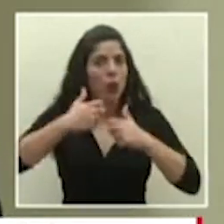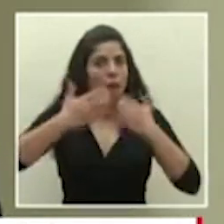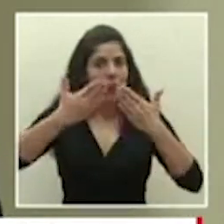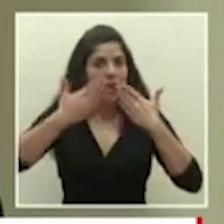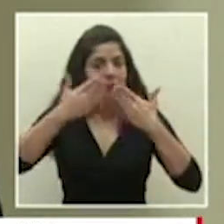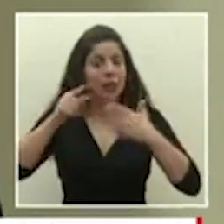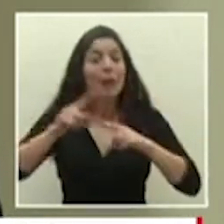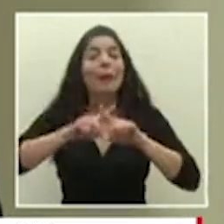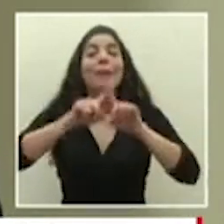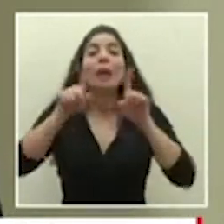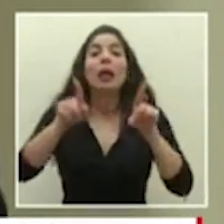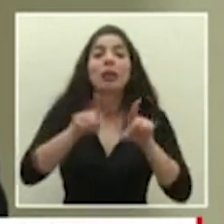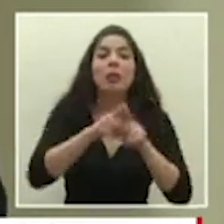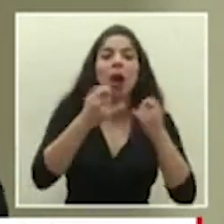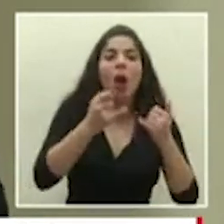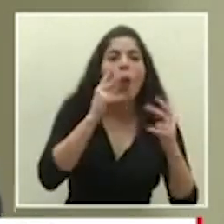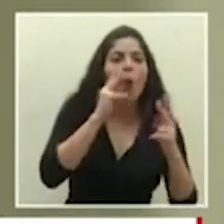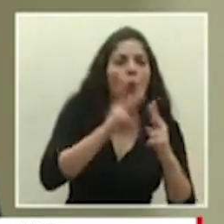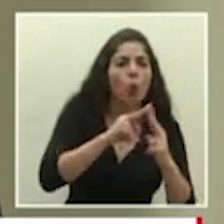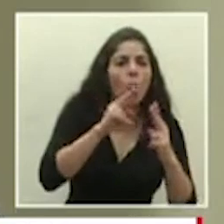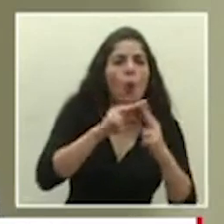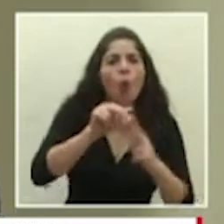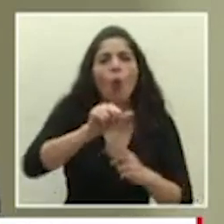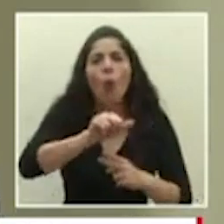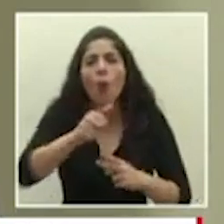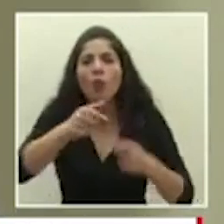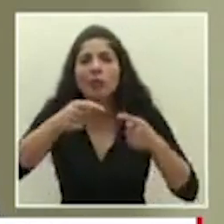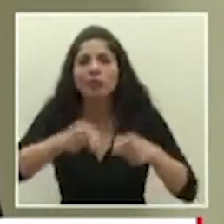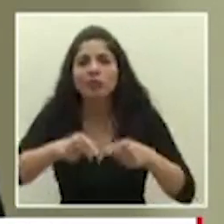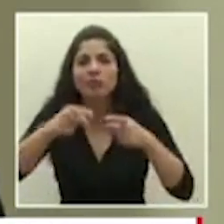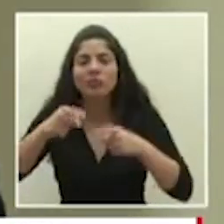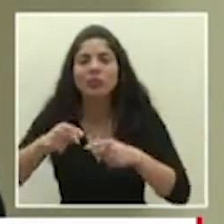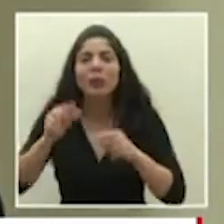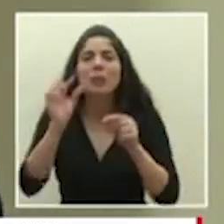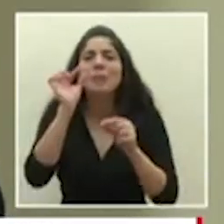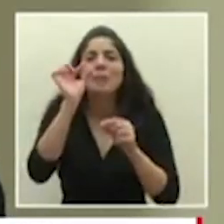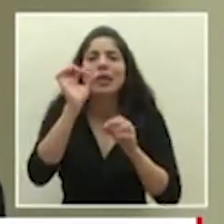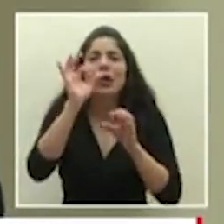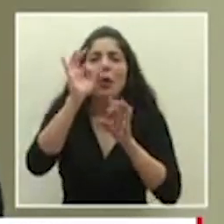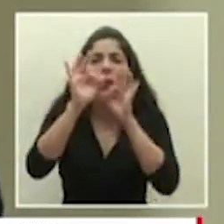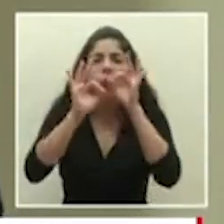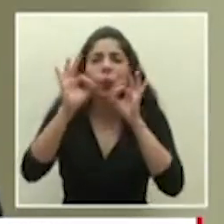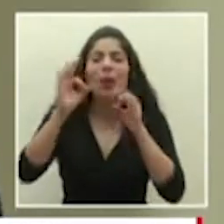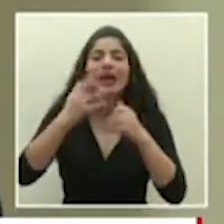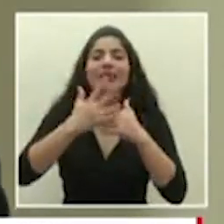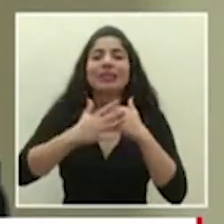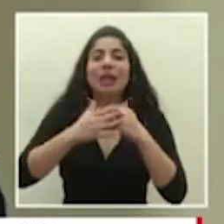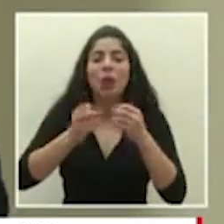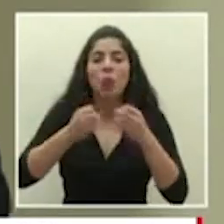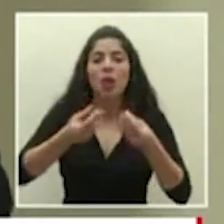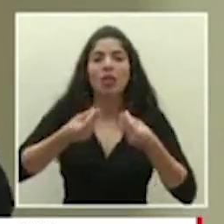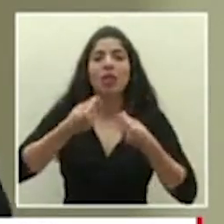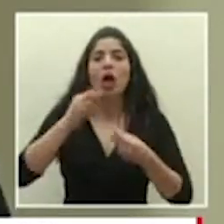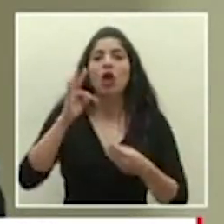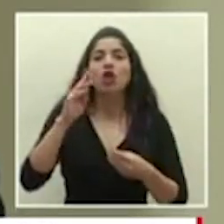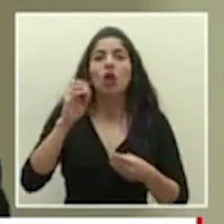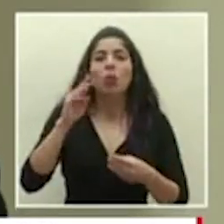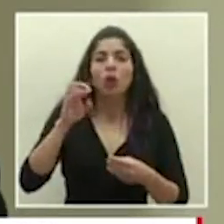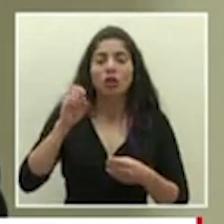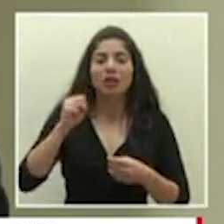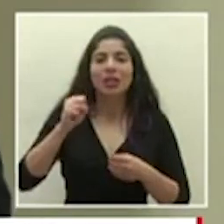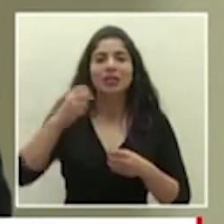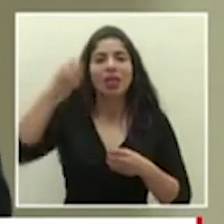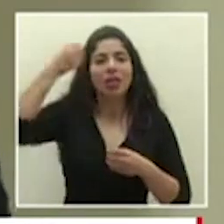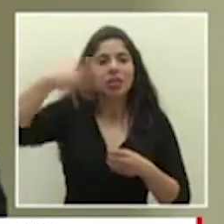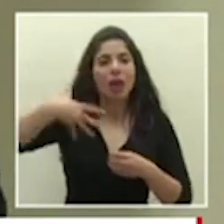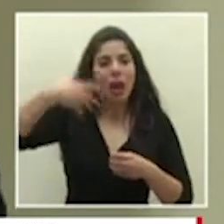pero también ya conocemos de otras secuelas los microcoágulos de sangre que pueden generar trombosis que pueden generar derrames cerebrales